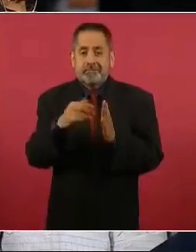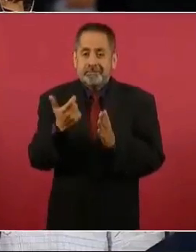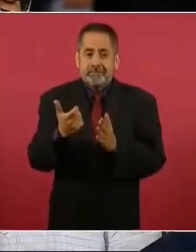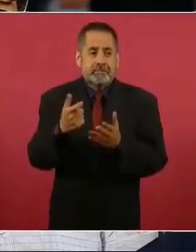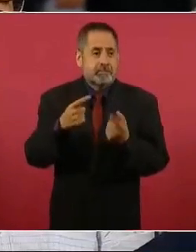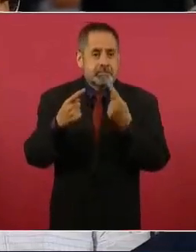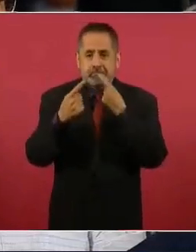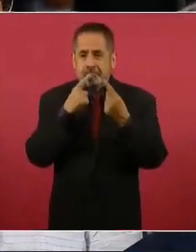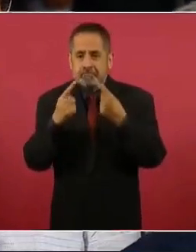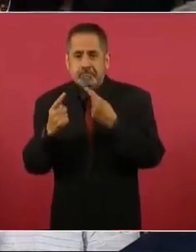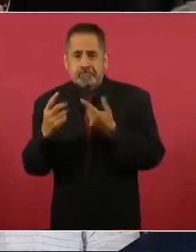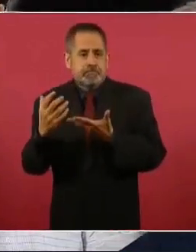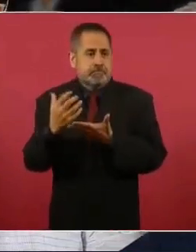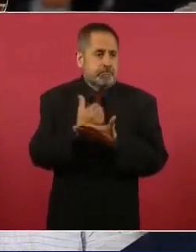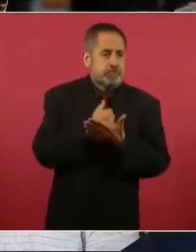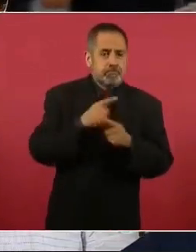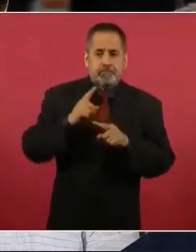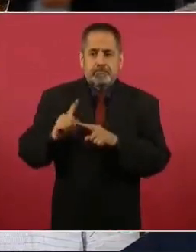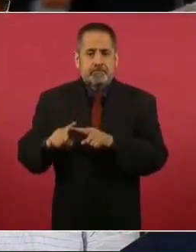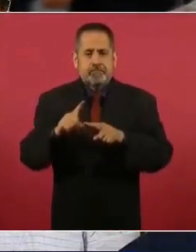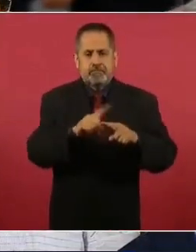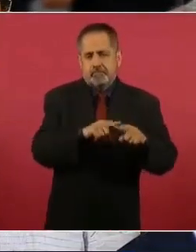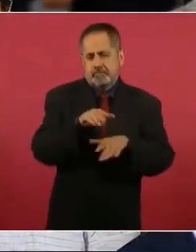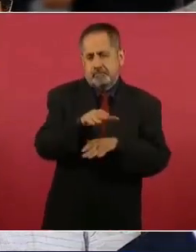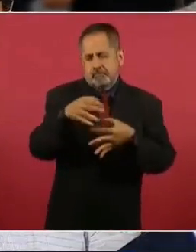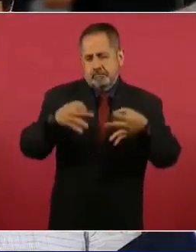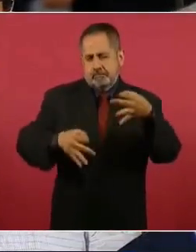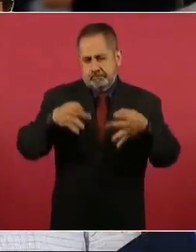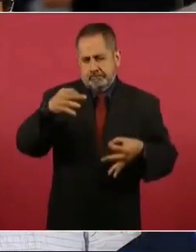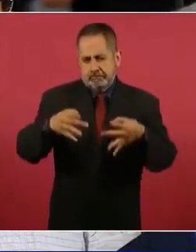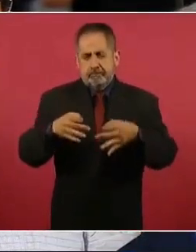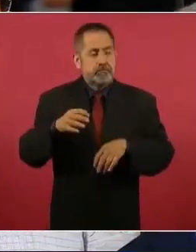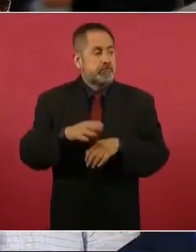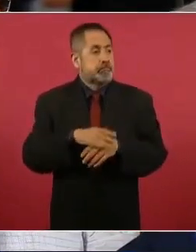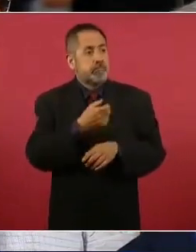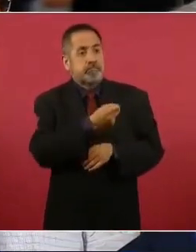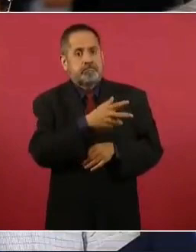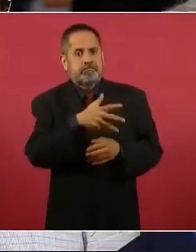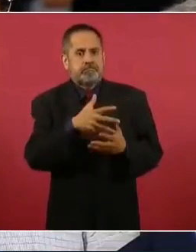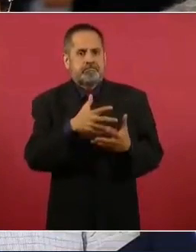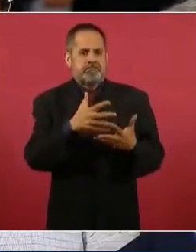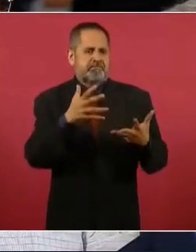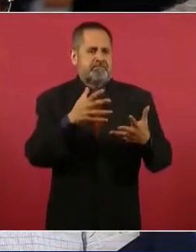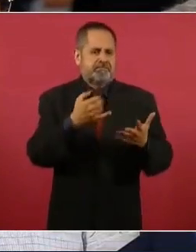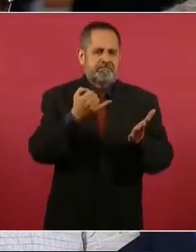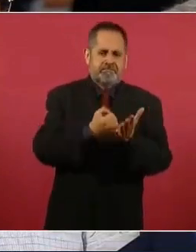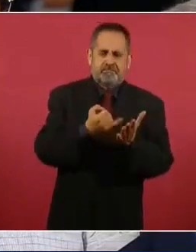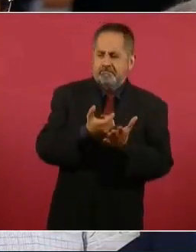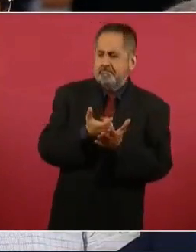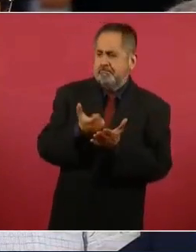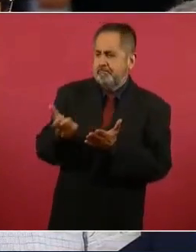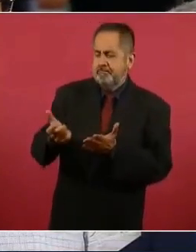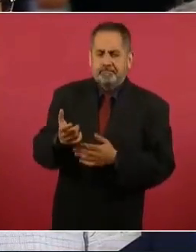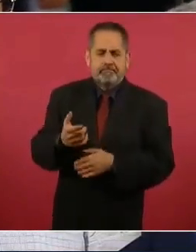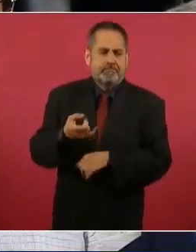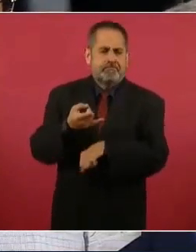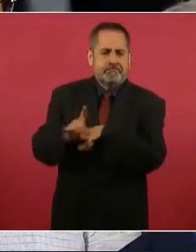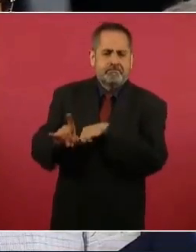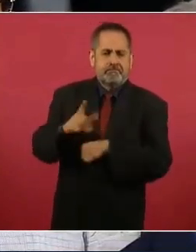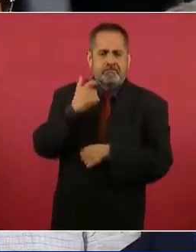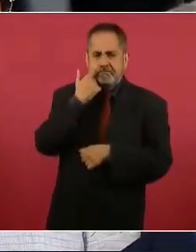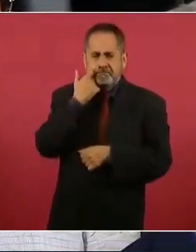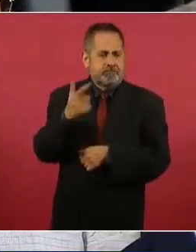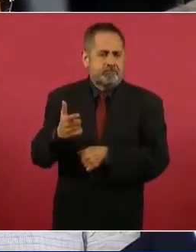y tienen que ver con la mayoría de los casos con grandes contribuyentes que no quieren pagar al SAT los